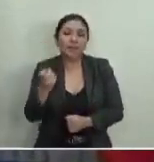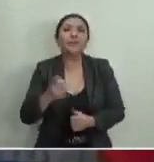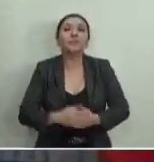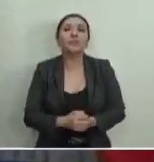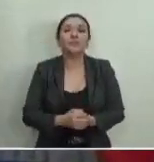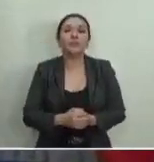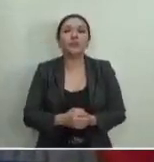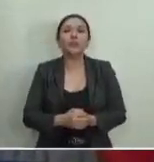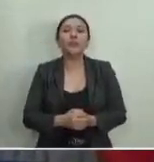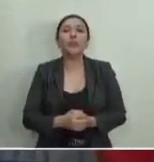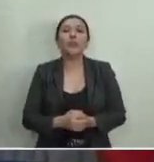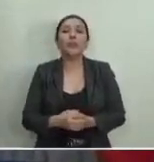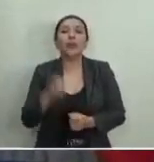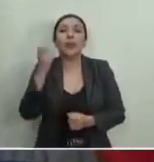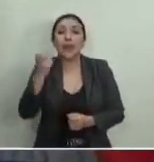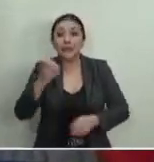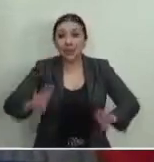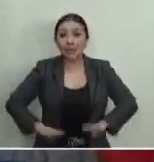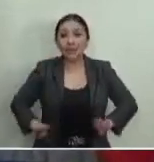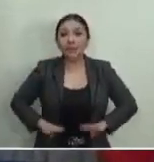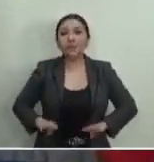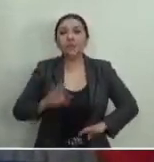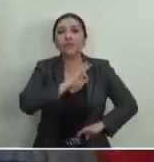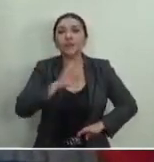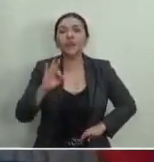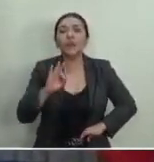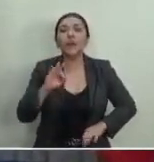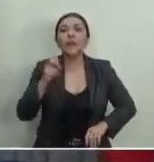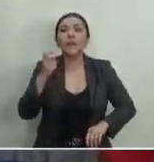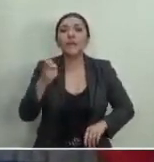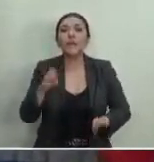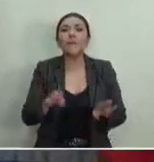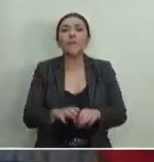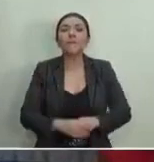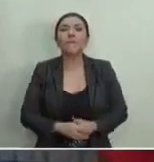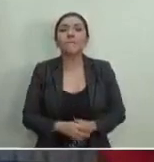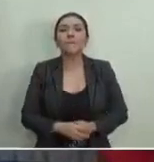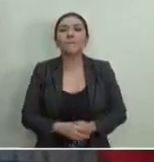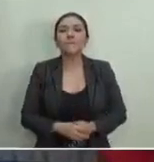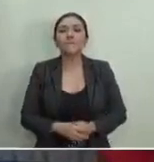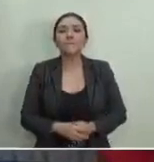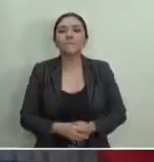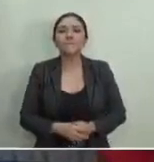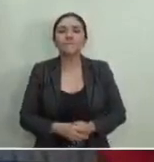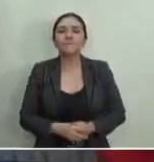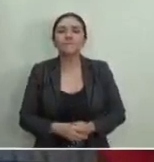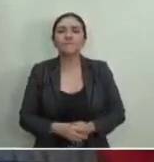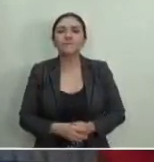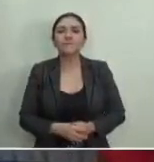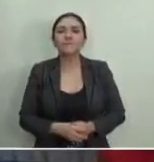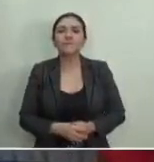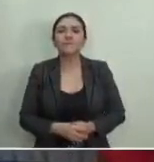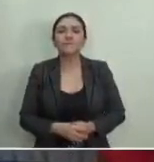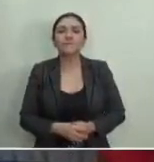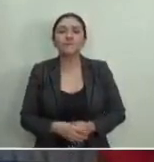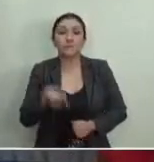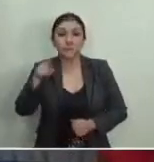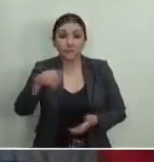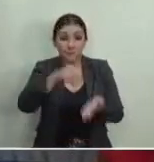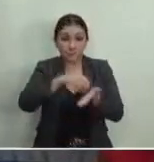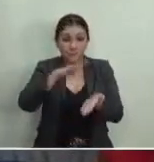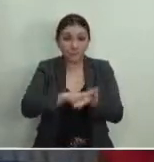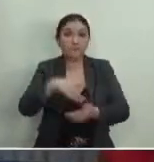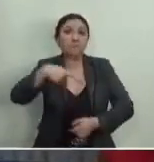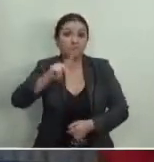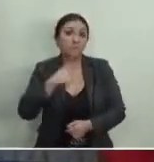preocupa. Creo que esas condiciones específicas y sobre todo que versa sobre la temporalidad en el registro son